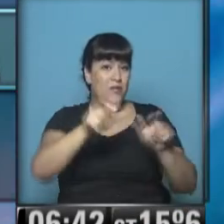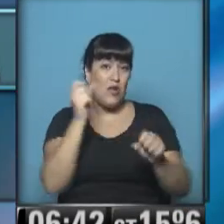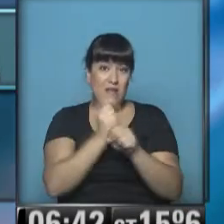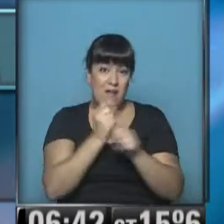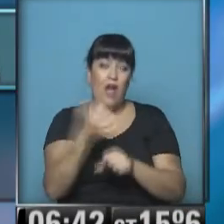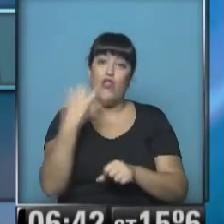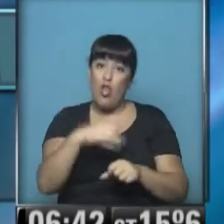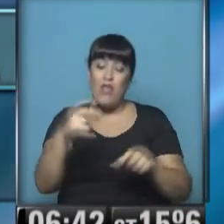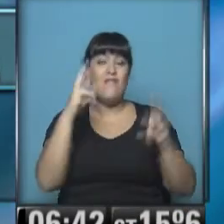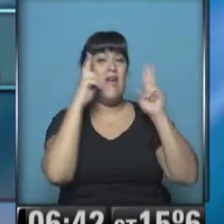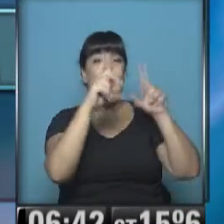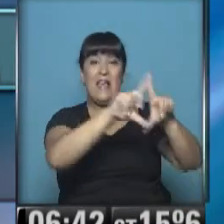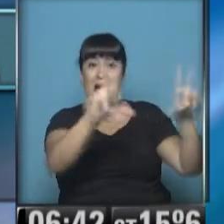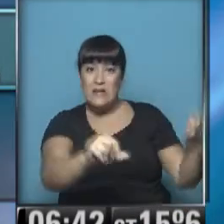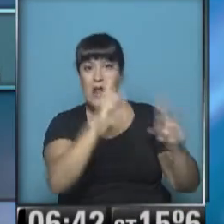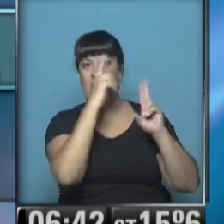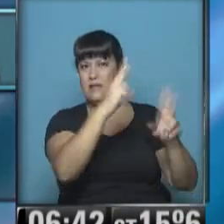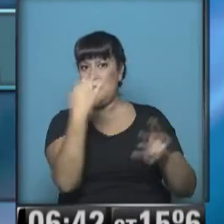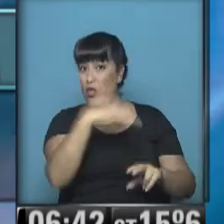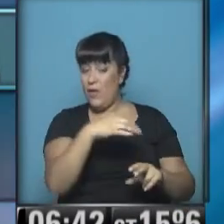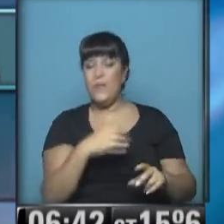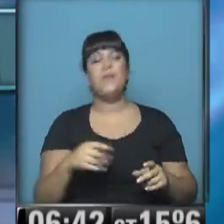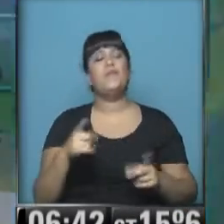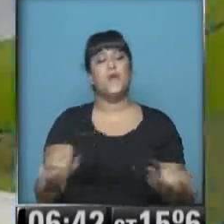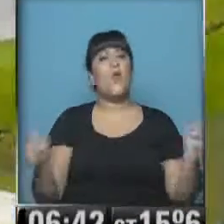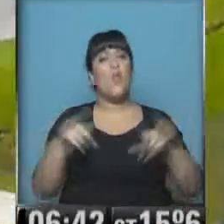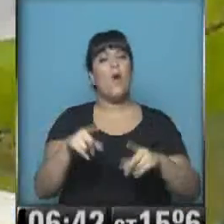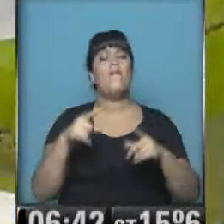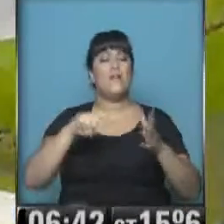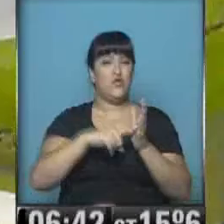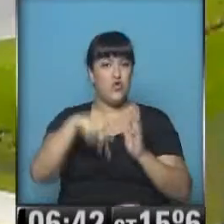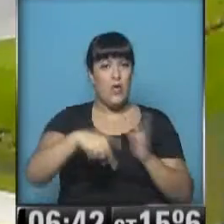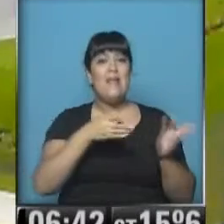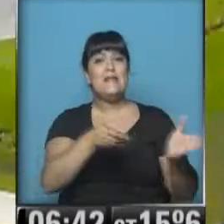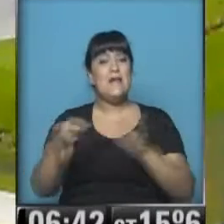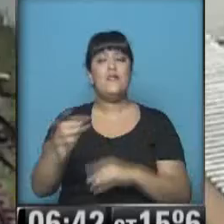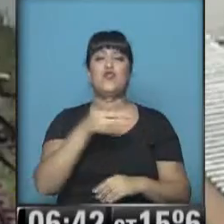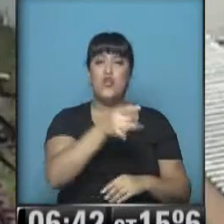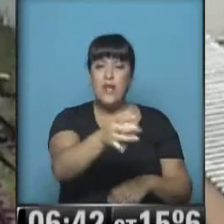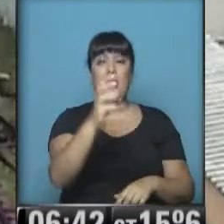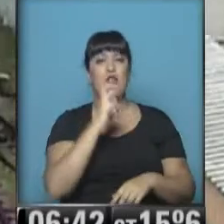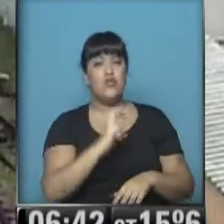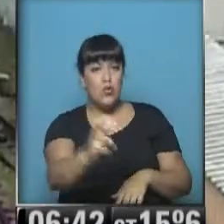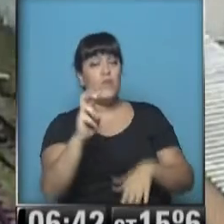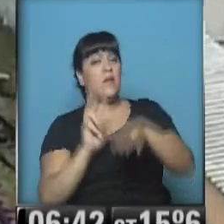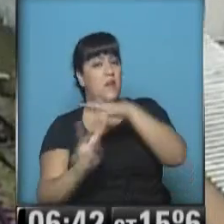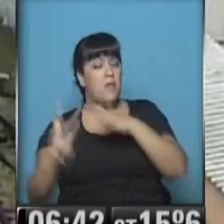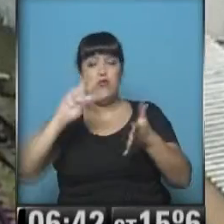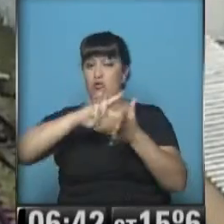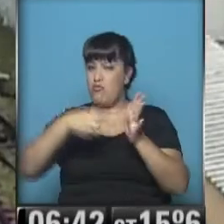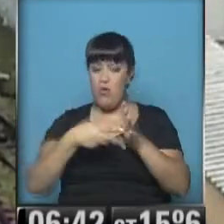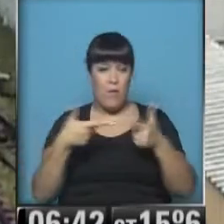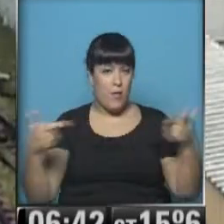supuesto respete las indicaciones. De regreso a la ciudad repasamos los servicios. Por el momento trenes sub de Cipremetro. acuerdo a su